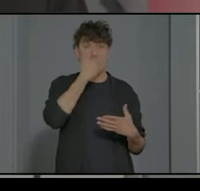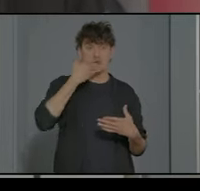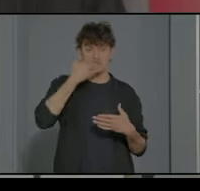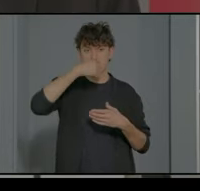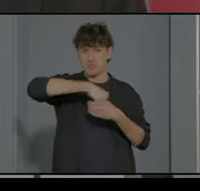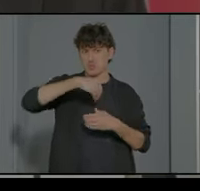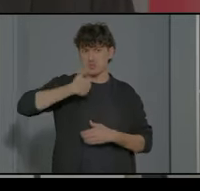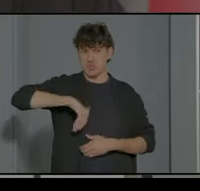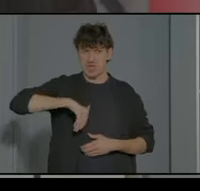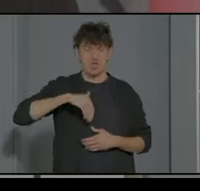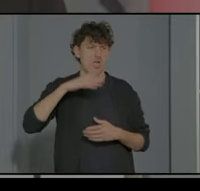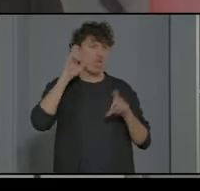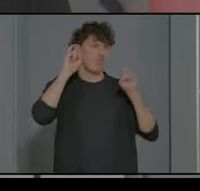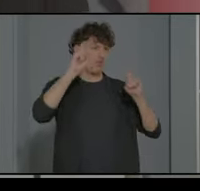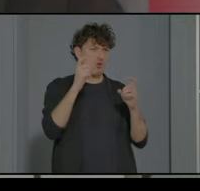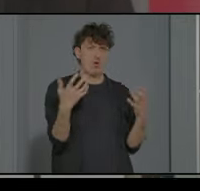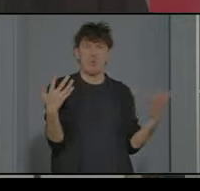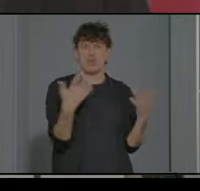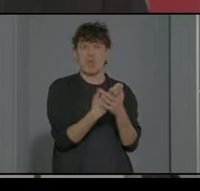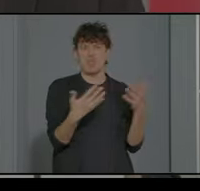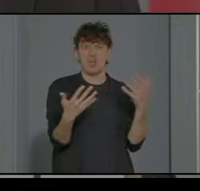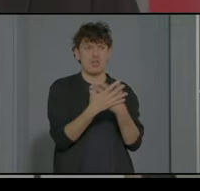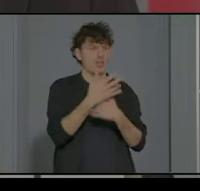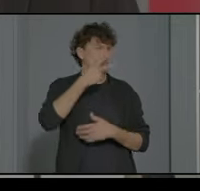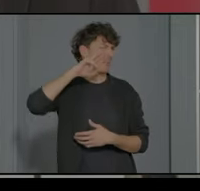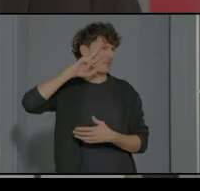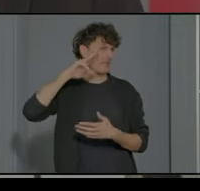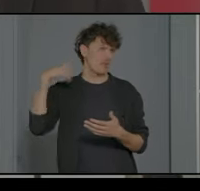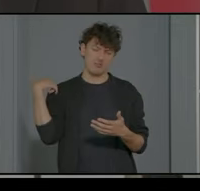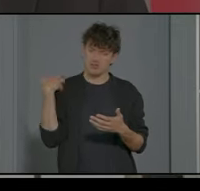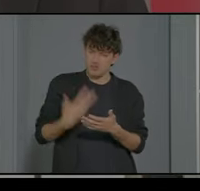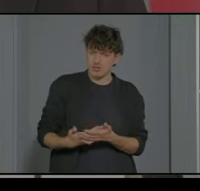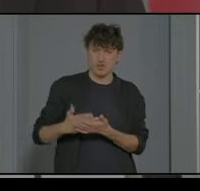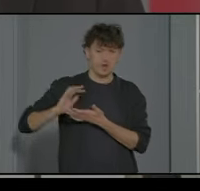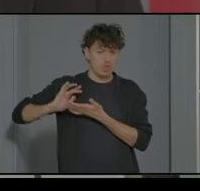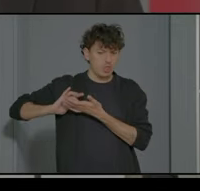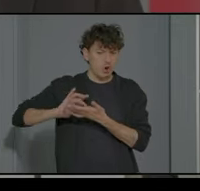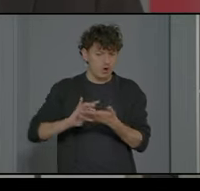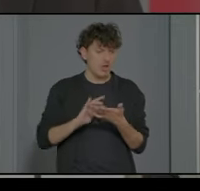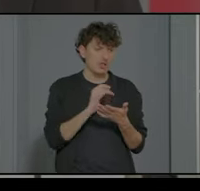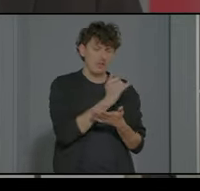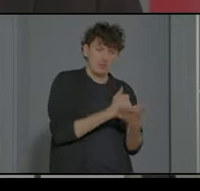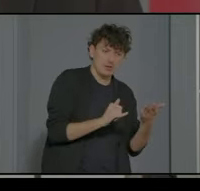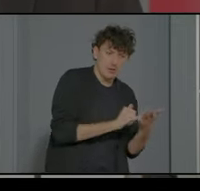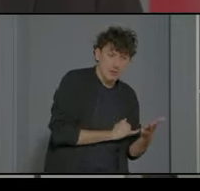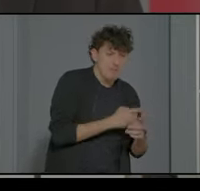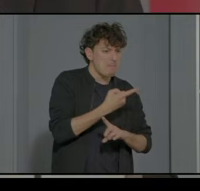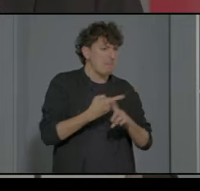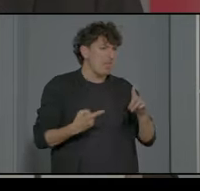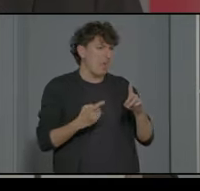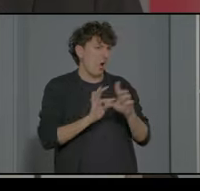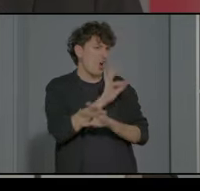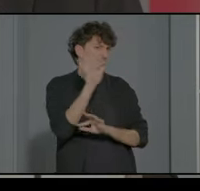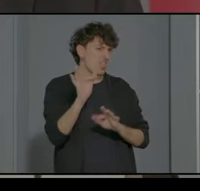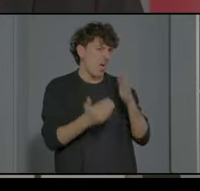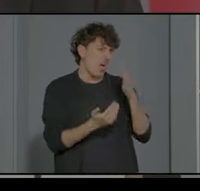de educación combinada y a nivel parcial a nivel de asignaturas media jornada a lo largo de